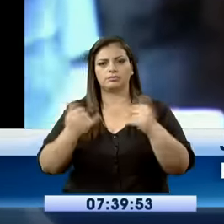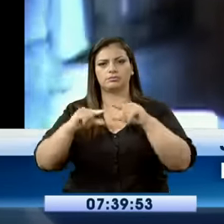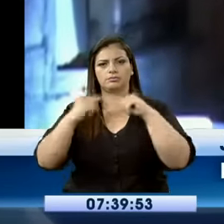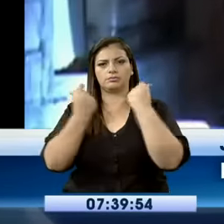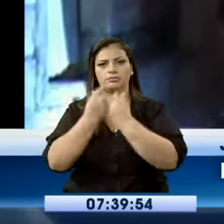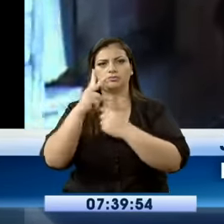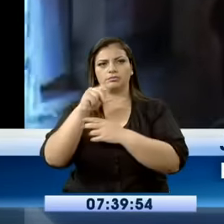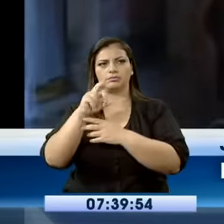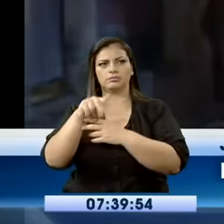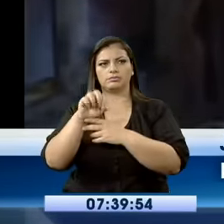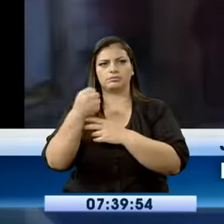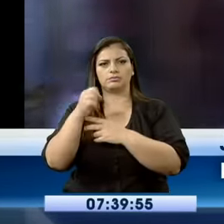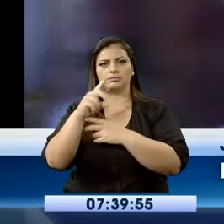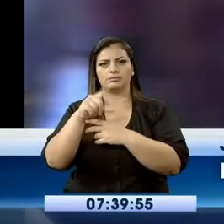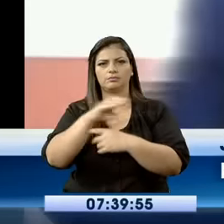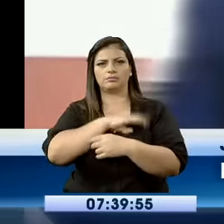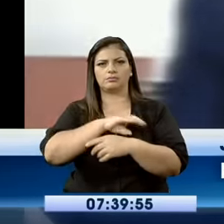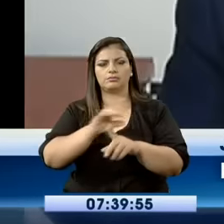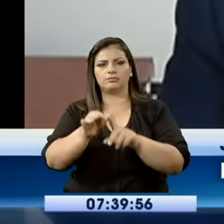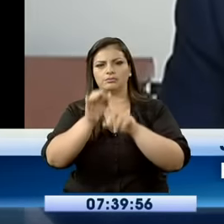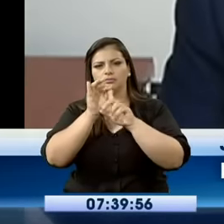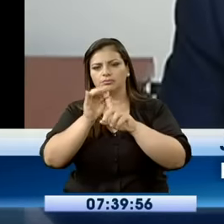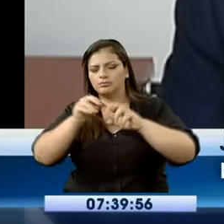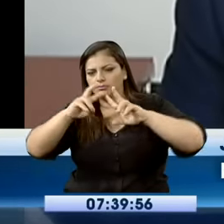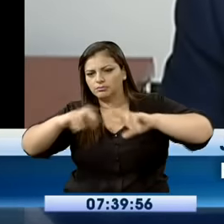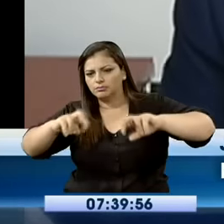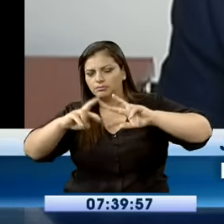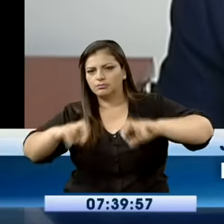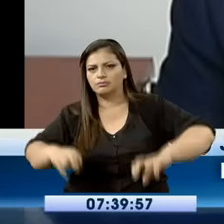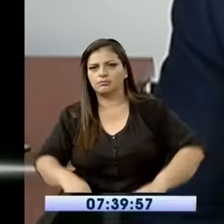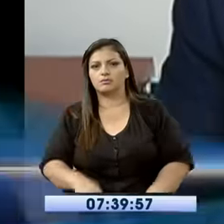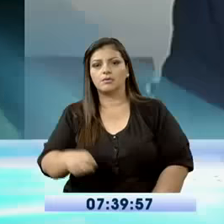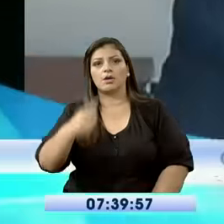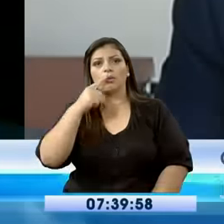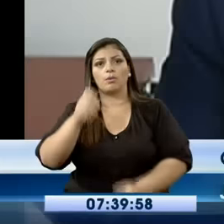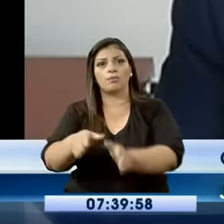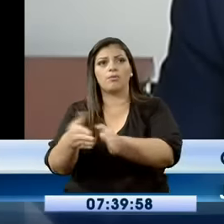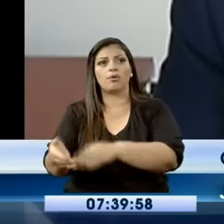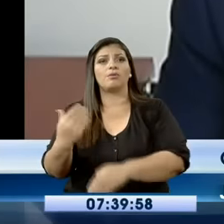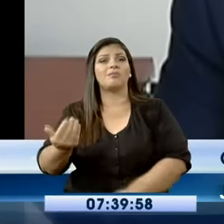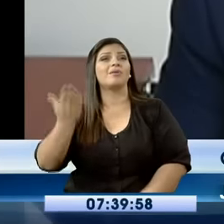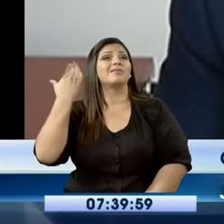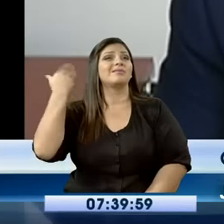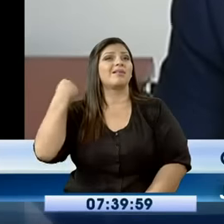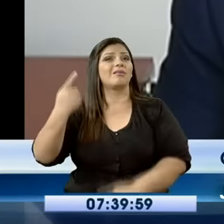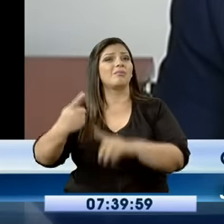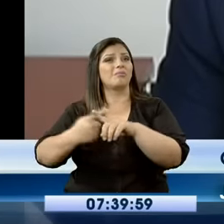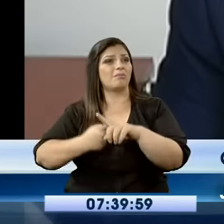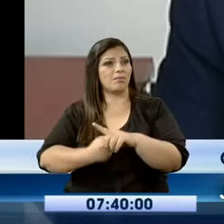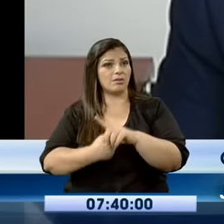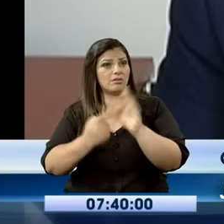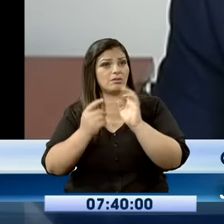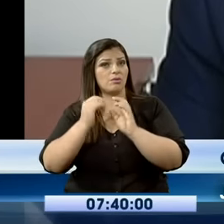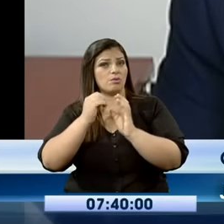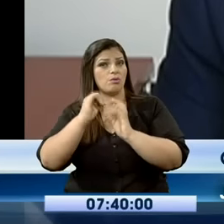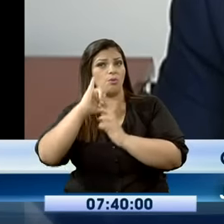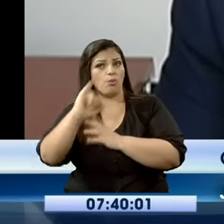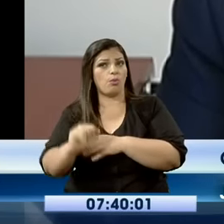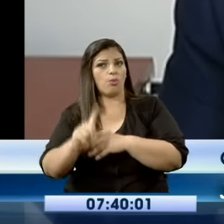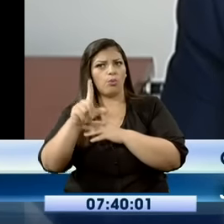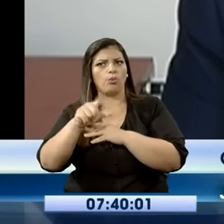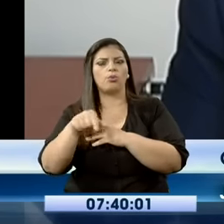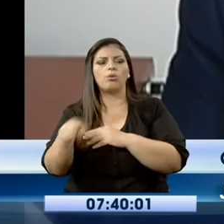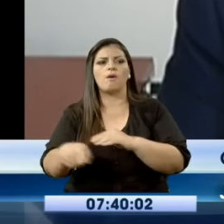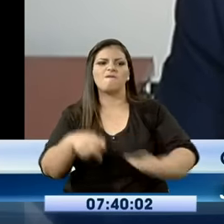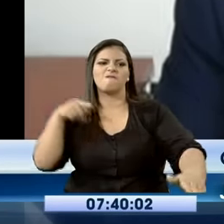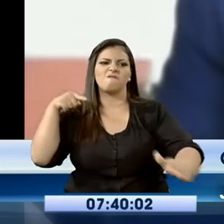La víctima estuvo en el mes de julio involucrado en una tentativa de asesinato. donde prácticamente fue